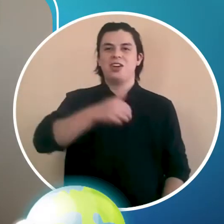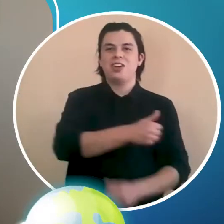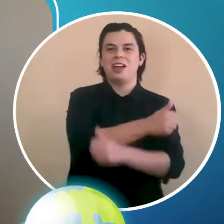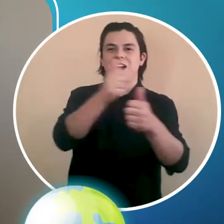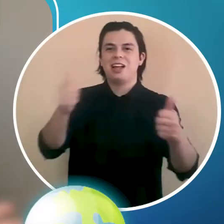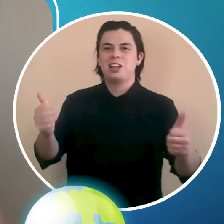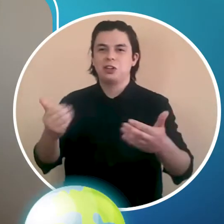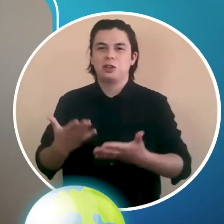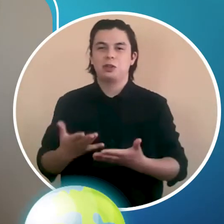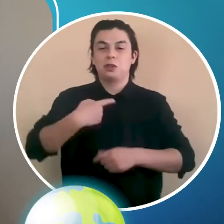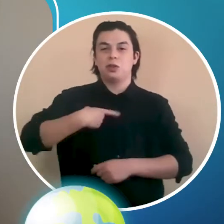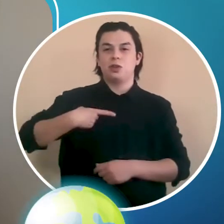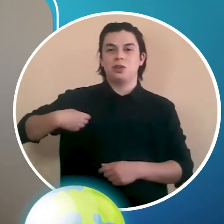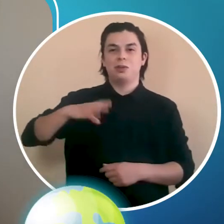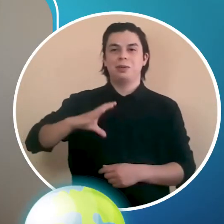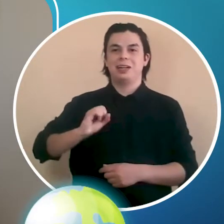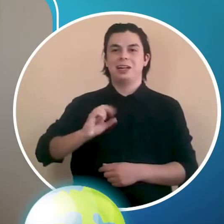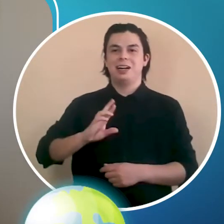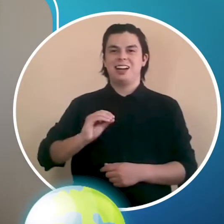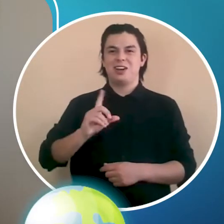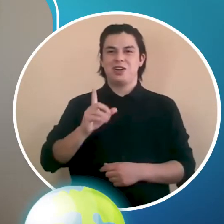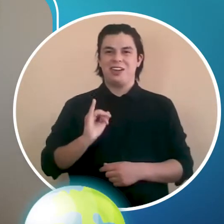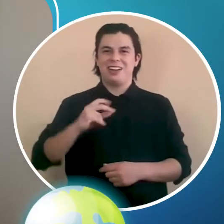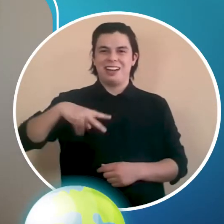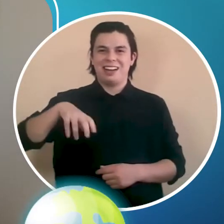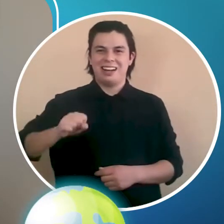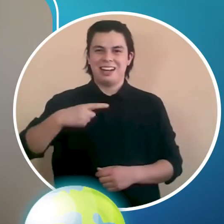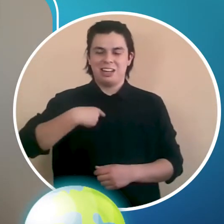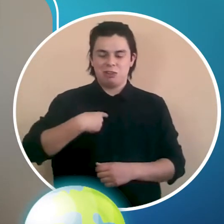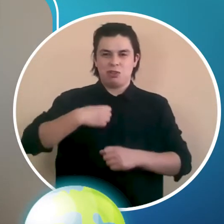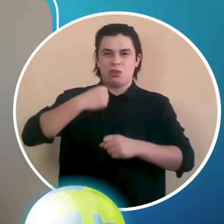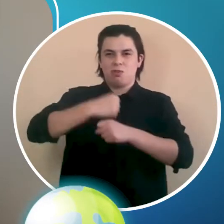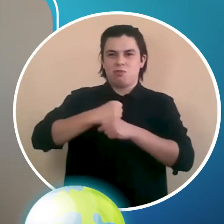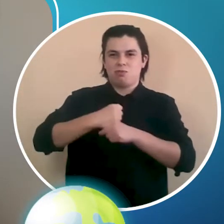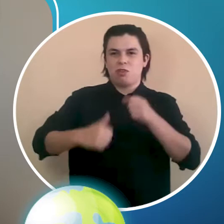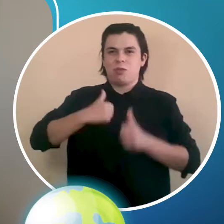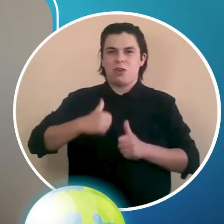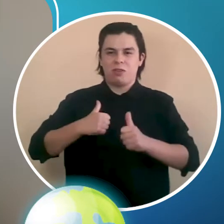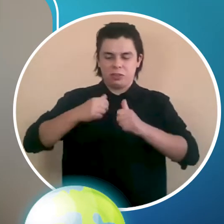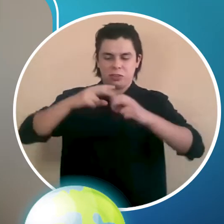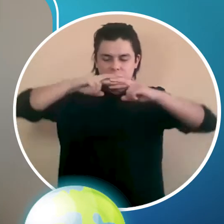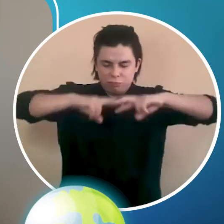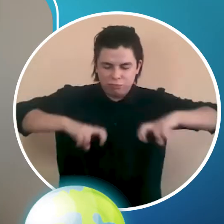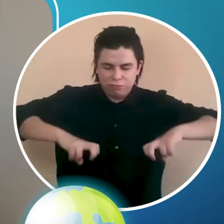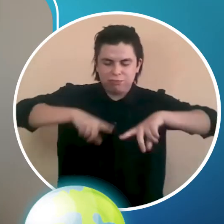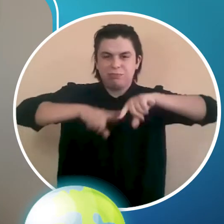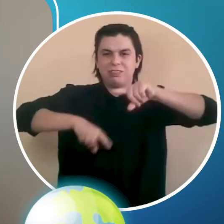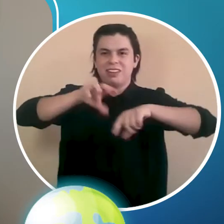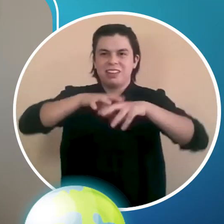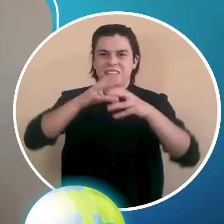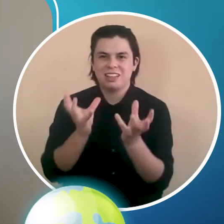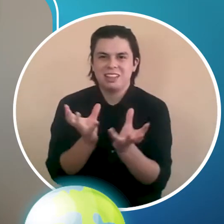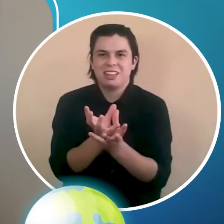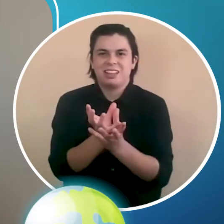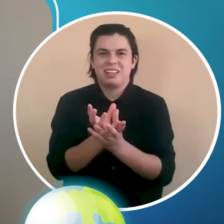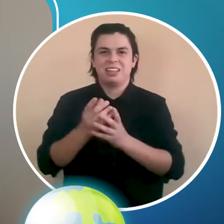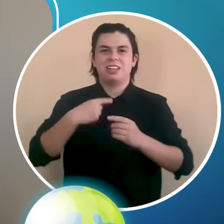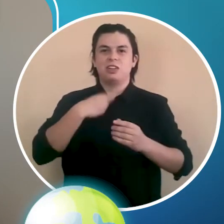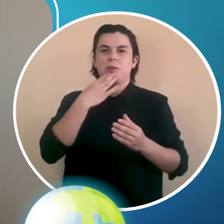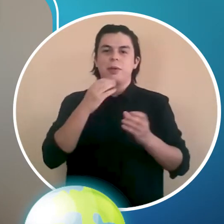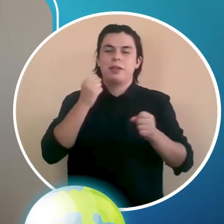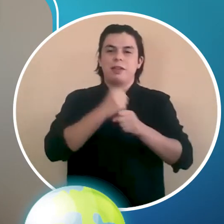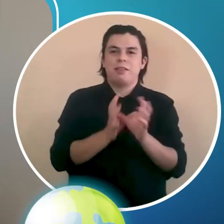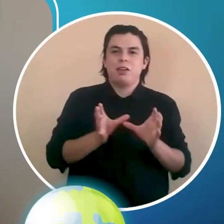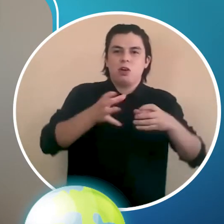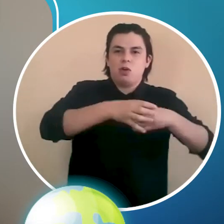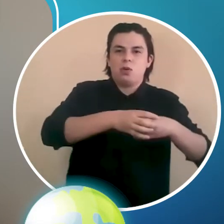Hola a todos y todas. Mi nombre es Carolina Alvear Opasso, soy geóloga y pertenezco al núcleo de investigación al riesgo volcánico y las